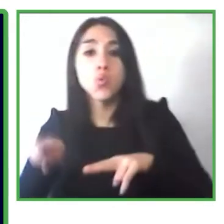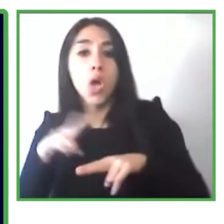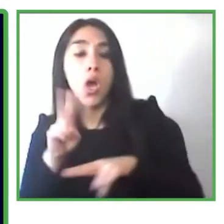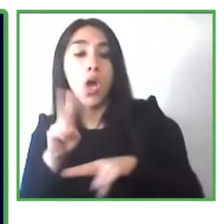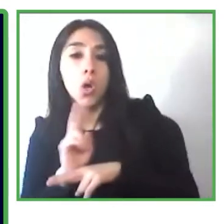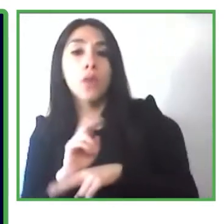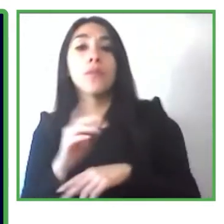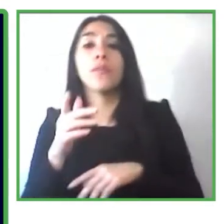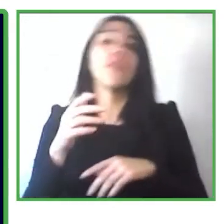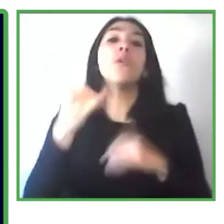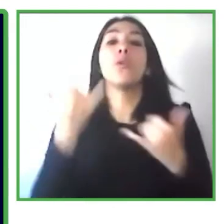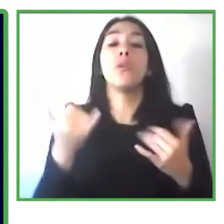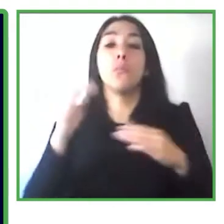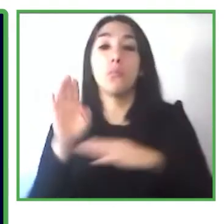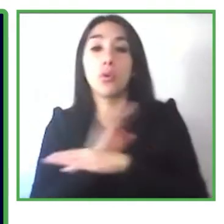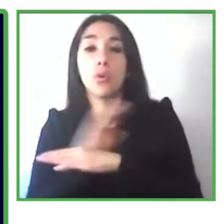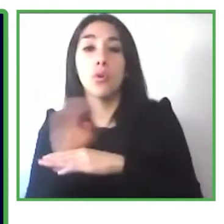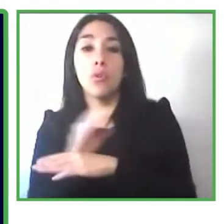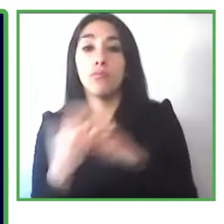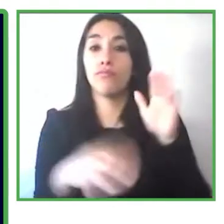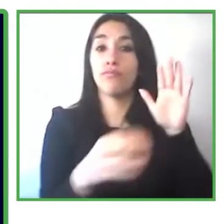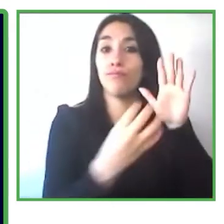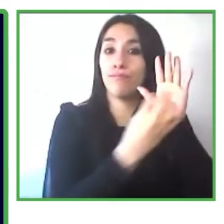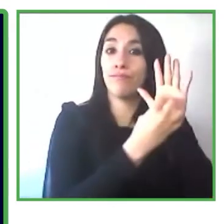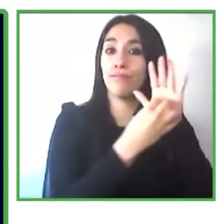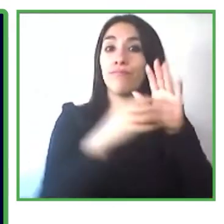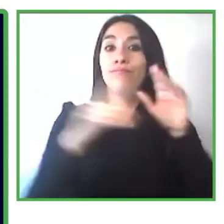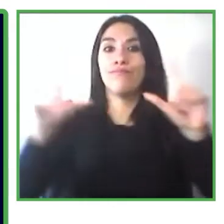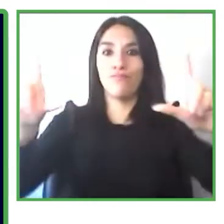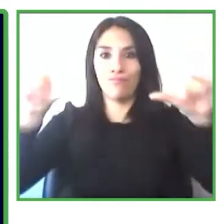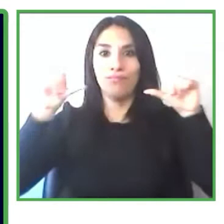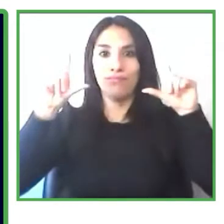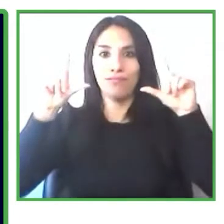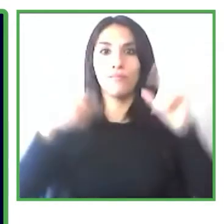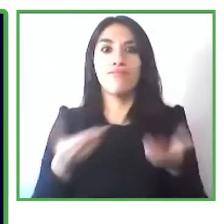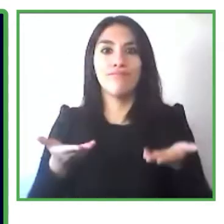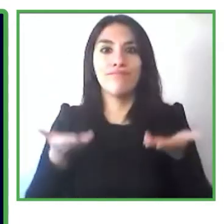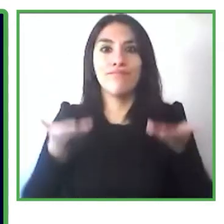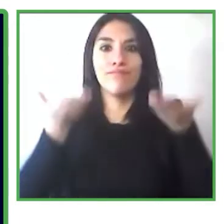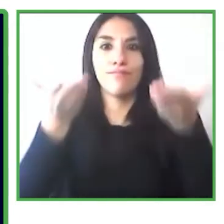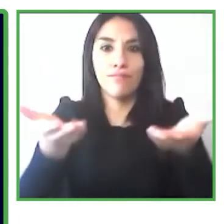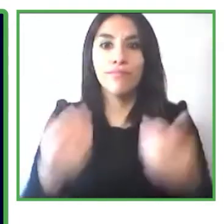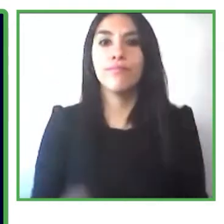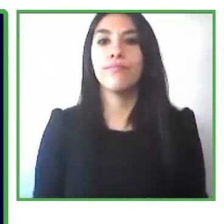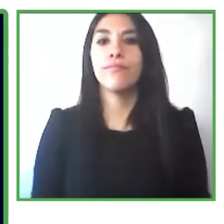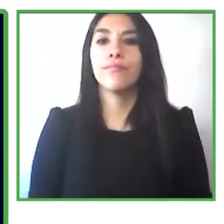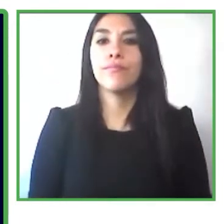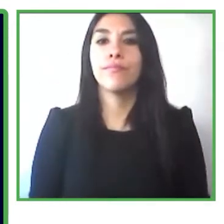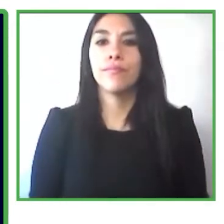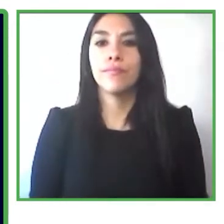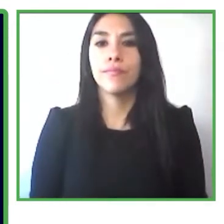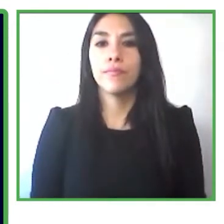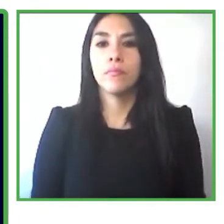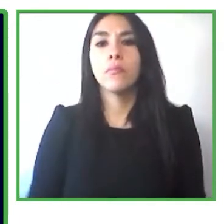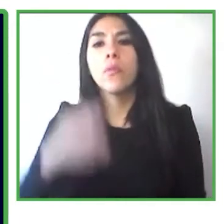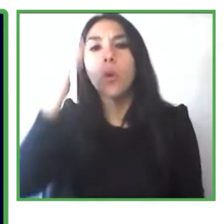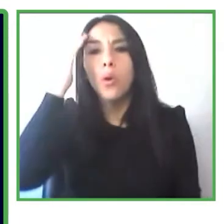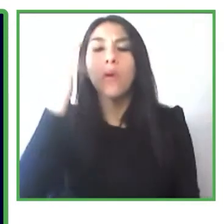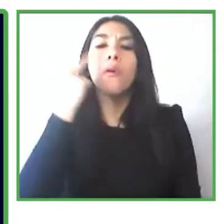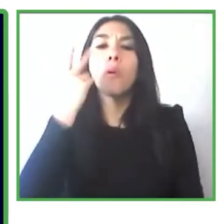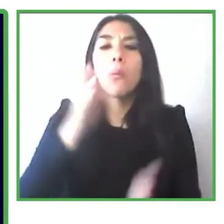impulsando un desarrollo desde los estándares actuales de calidad como lo son la gestión inclusiva y la accesibilidad